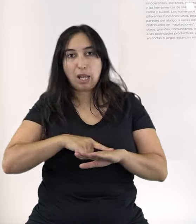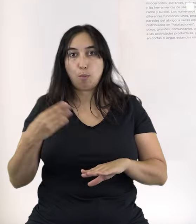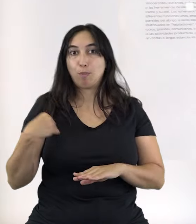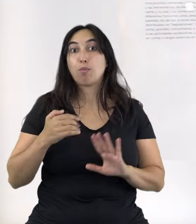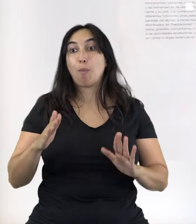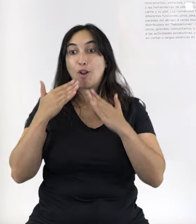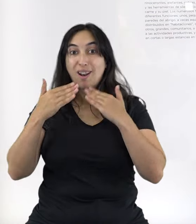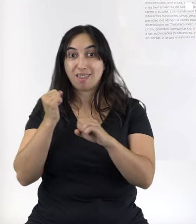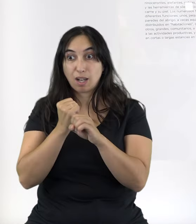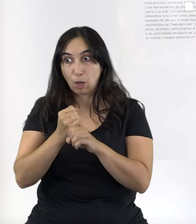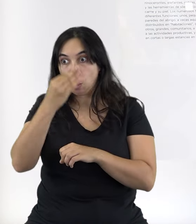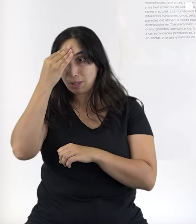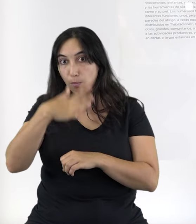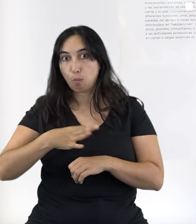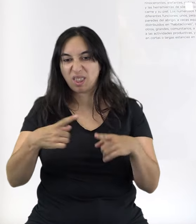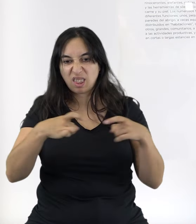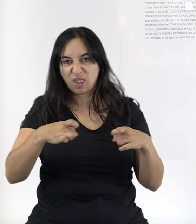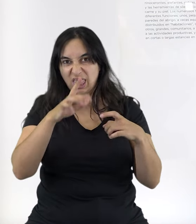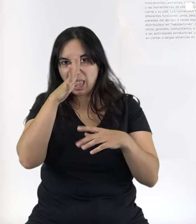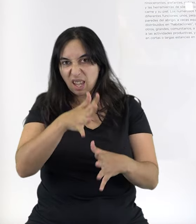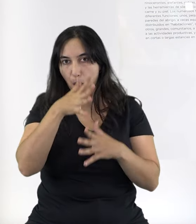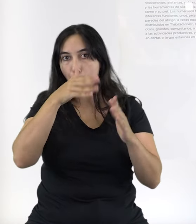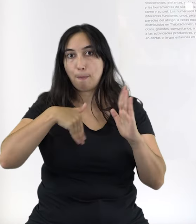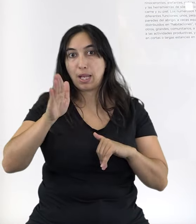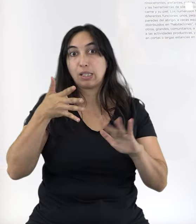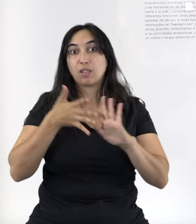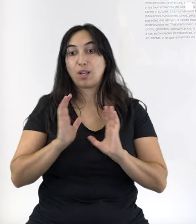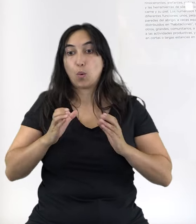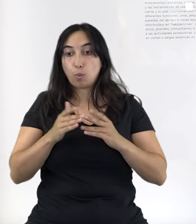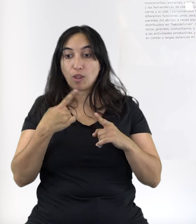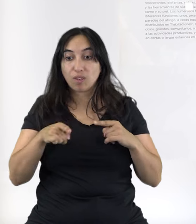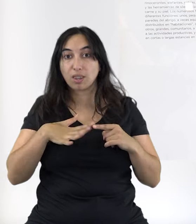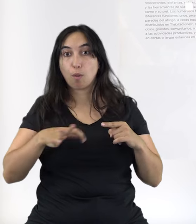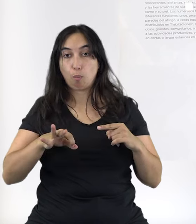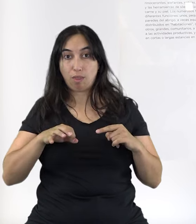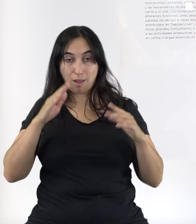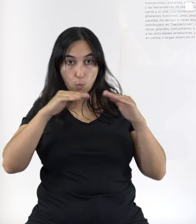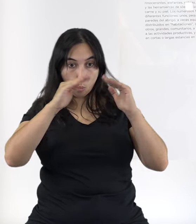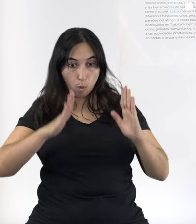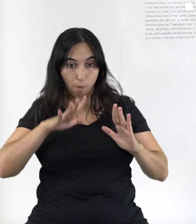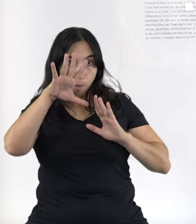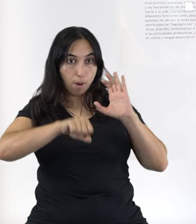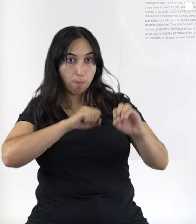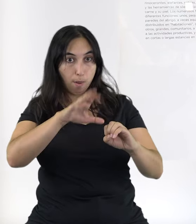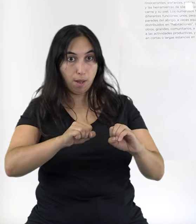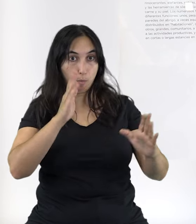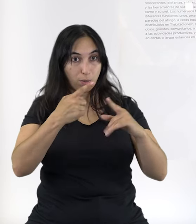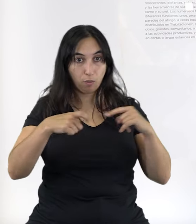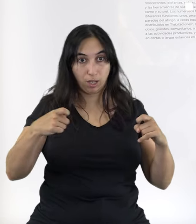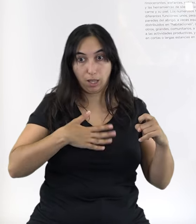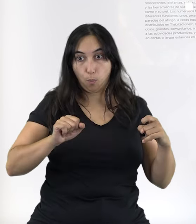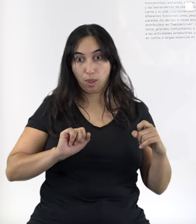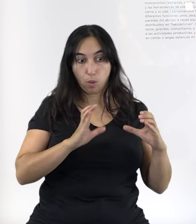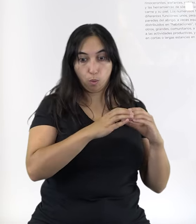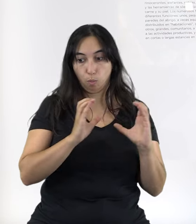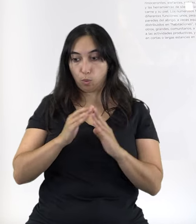sincrónicos. Con este trabajo nos damos cuenta de que pudieron pasar décadas, siendo incluso diferentes grupos de neandertales los que ocuparon la cueva en diversos momentos